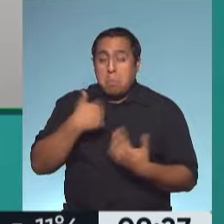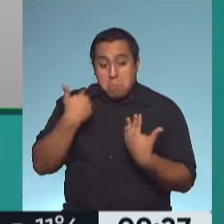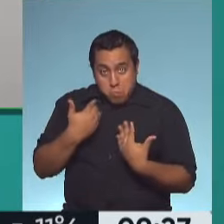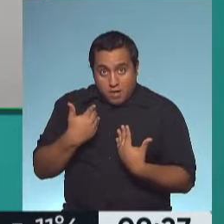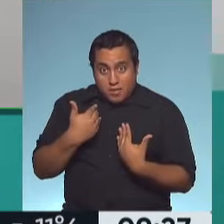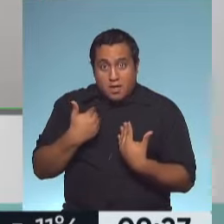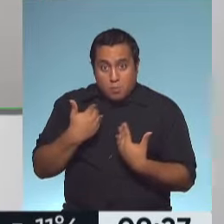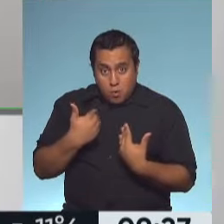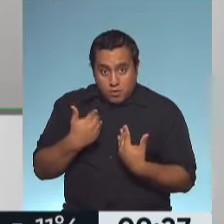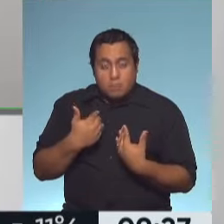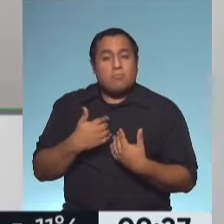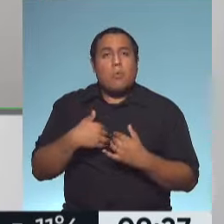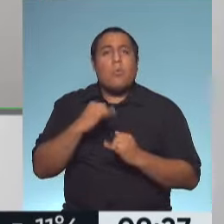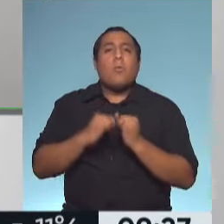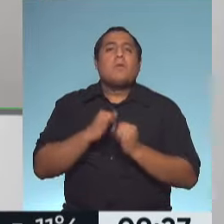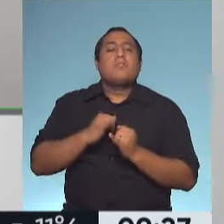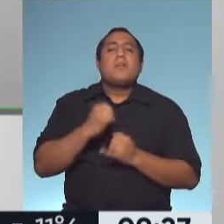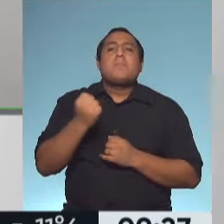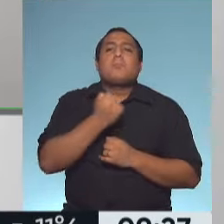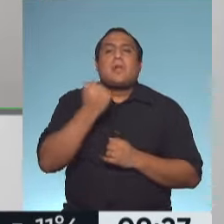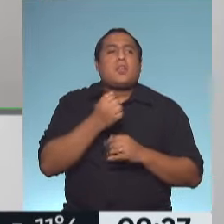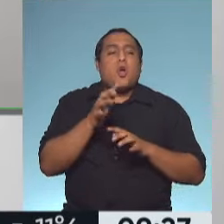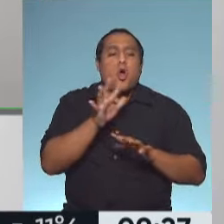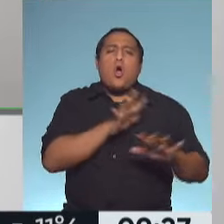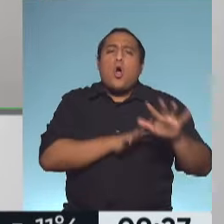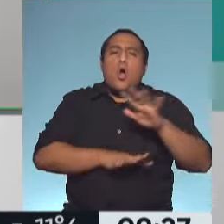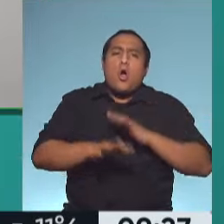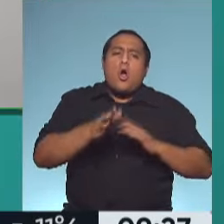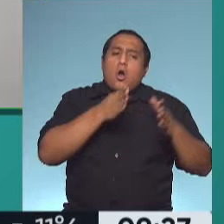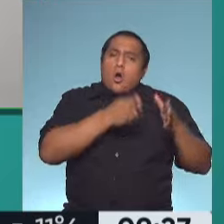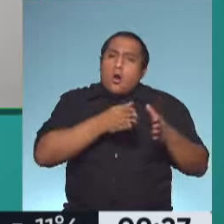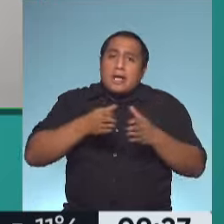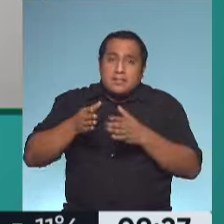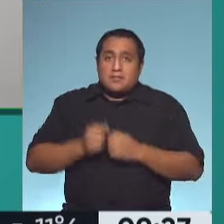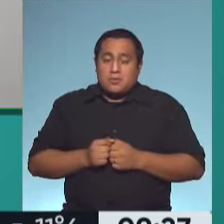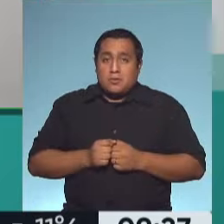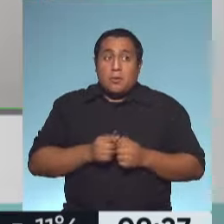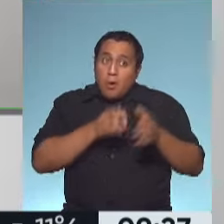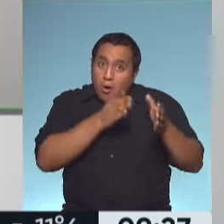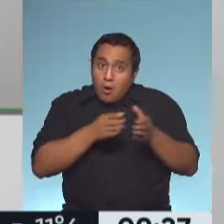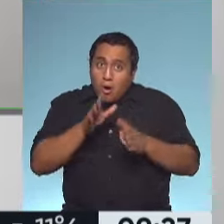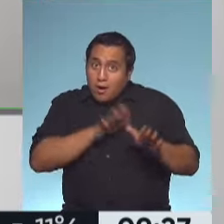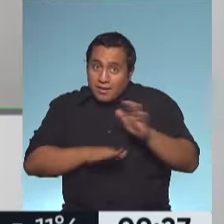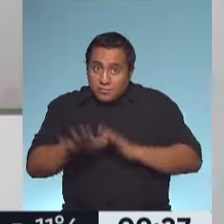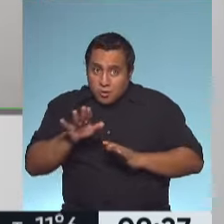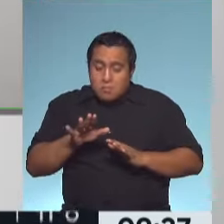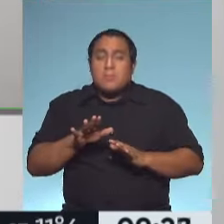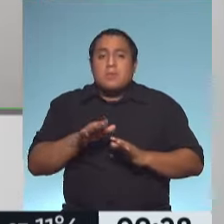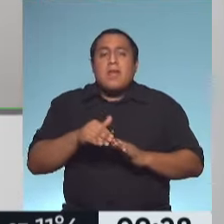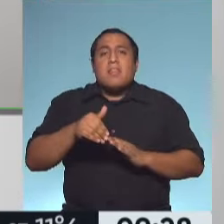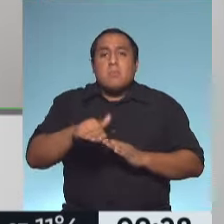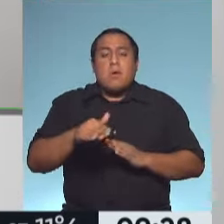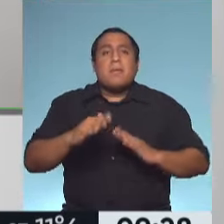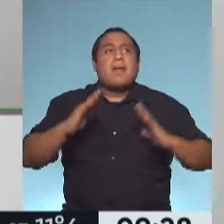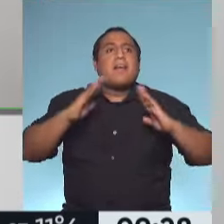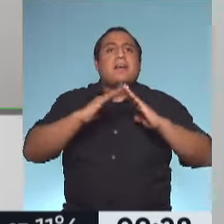es clave organizarnos, organizarnos nos va a permitir primero tener, generar en casa un